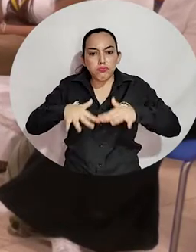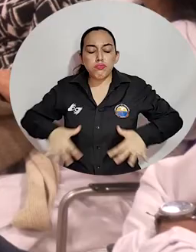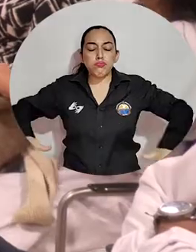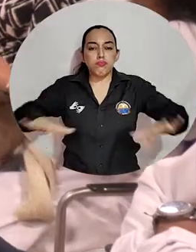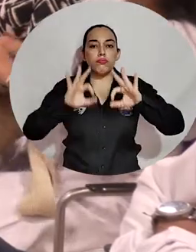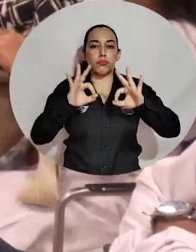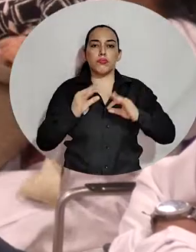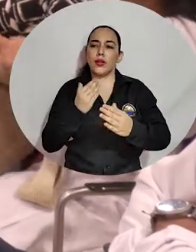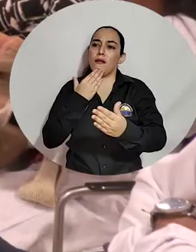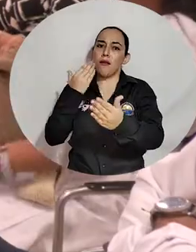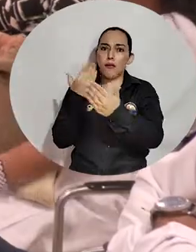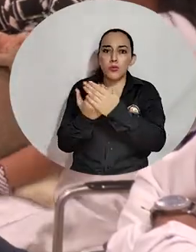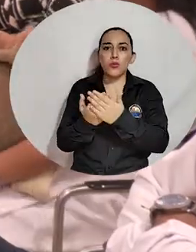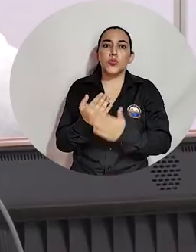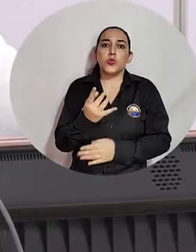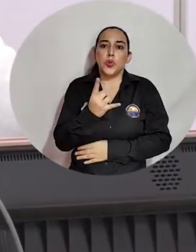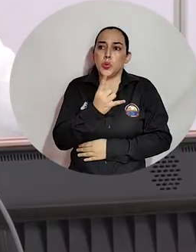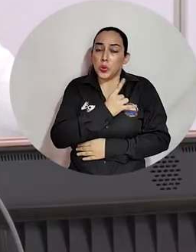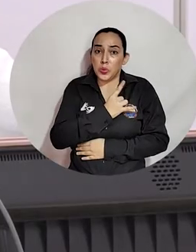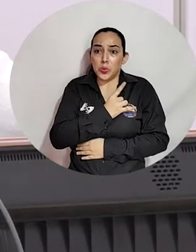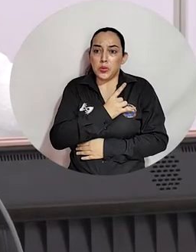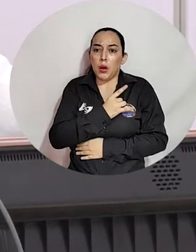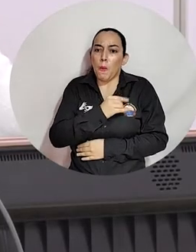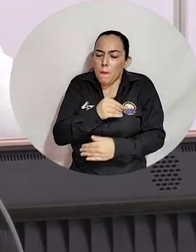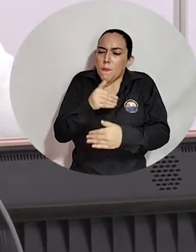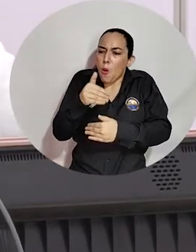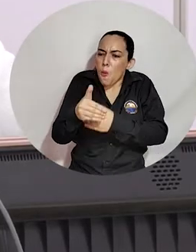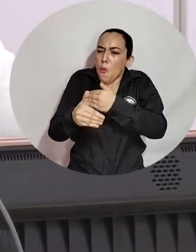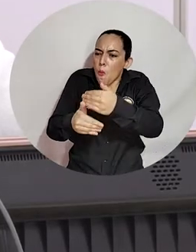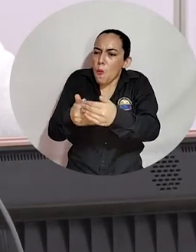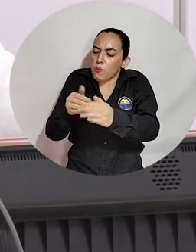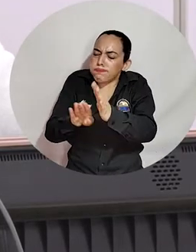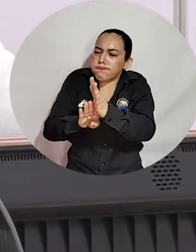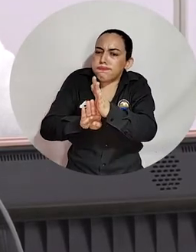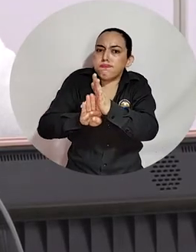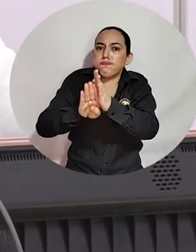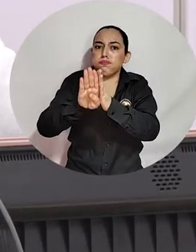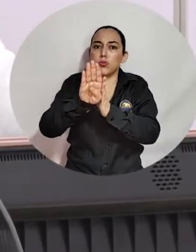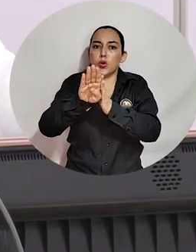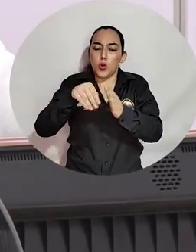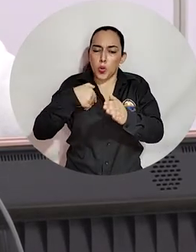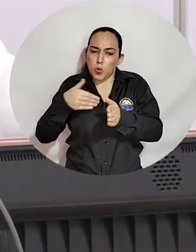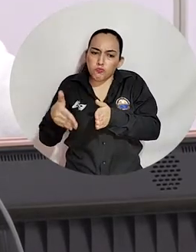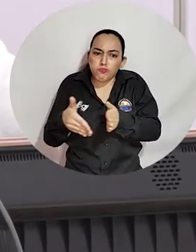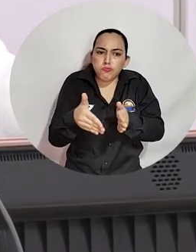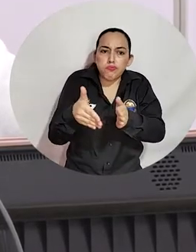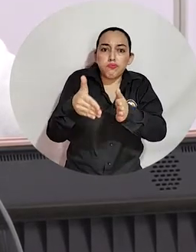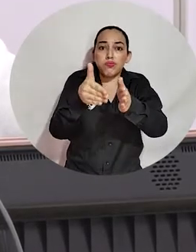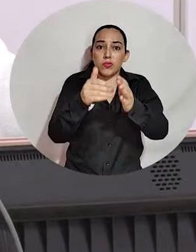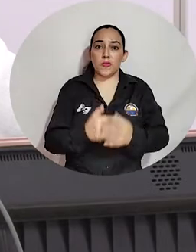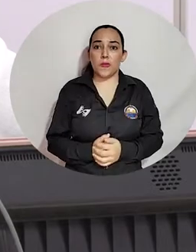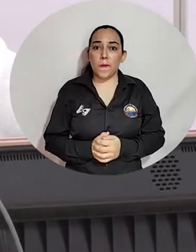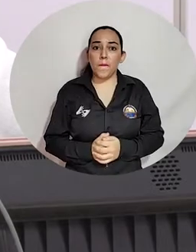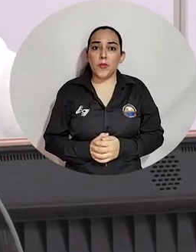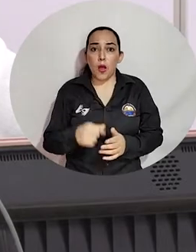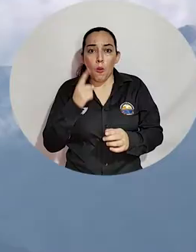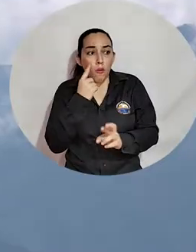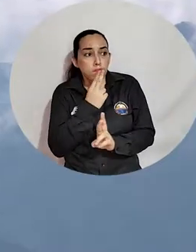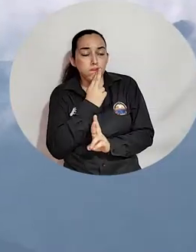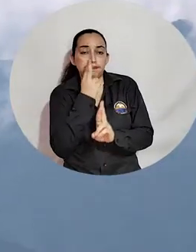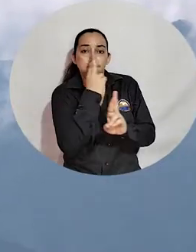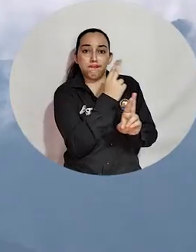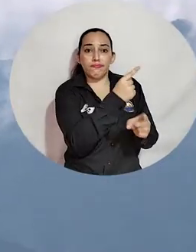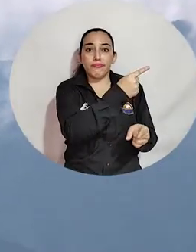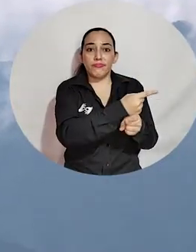a la Universidad, ahí vamos avanzando poco a poco a lo que nos trazamos, emprendimos y ya vamos dando resultados.